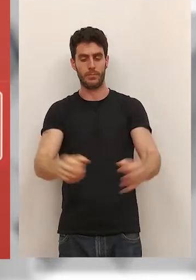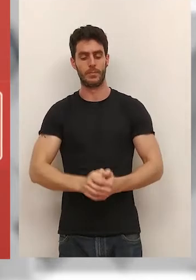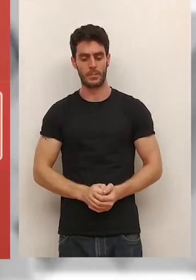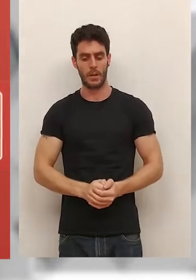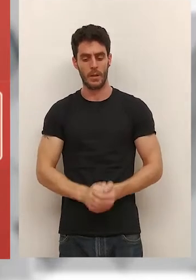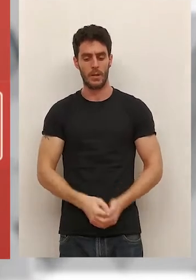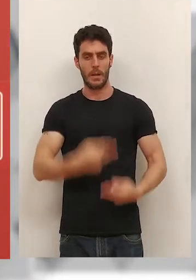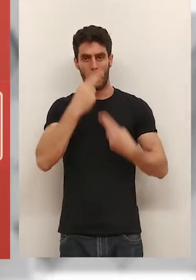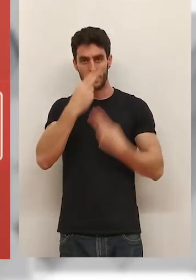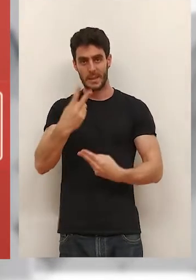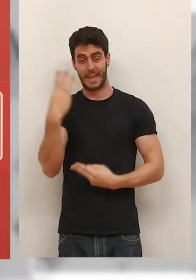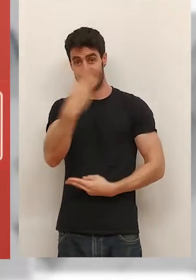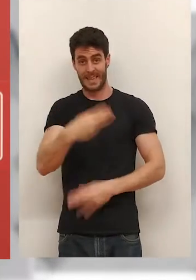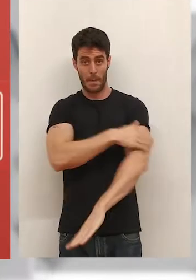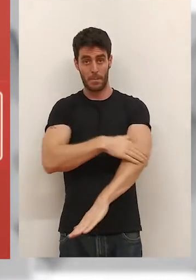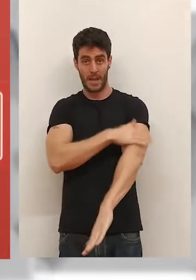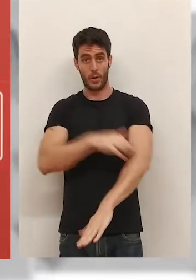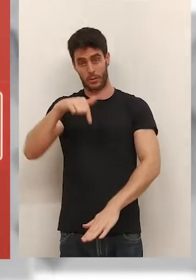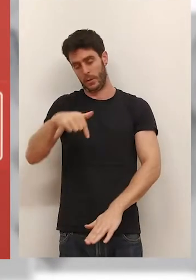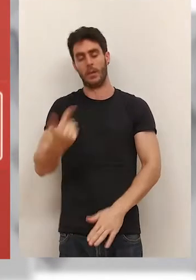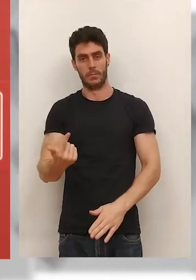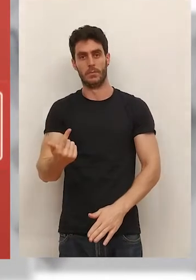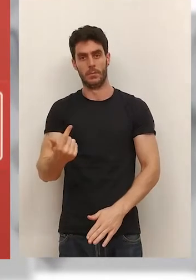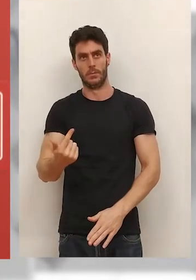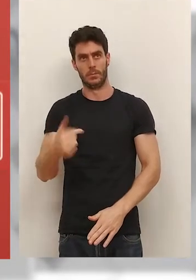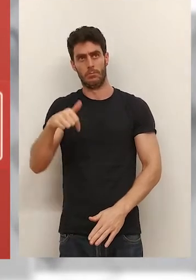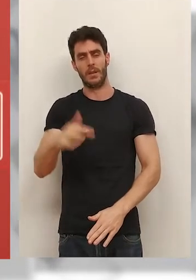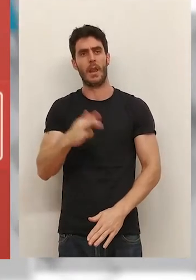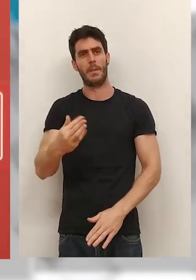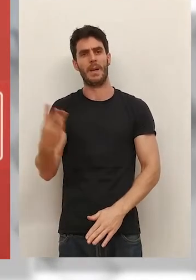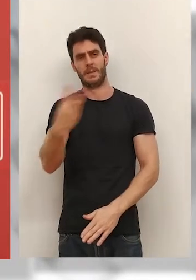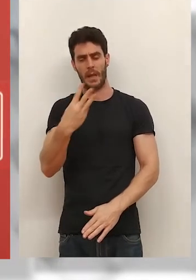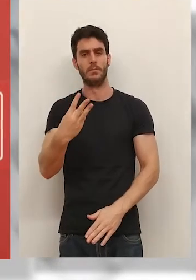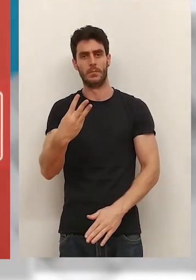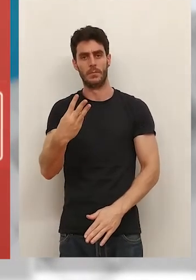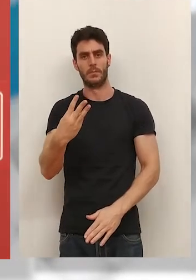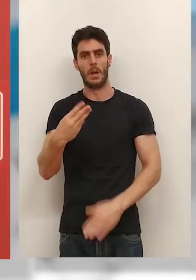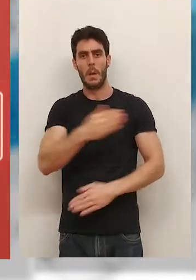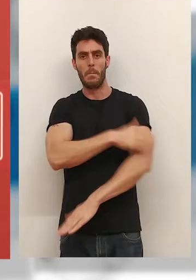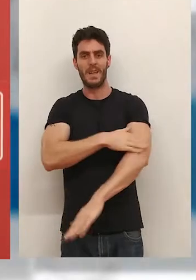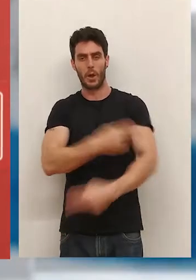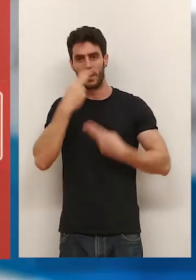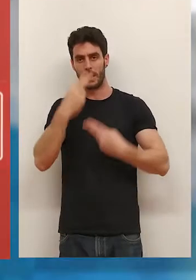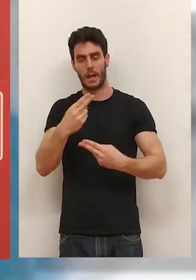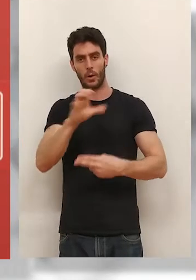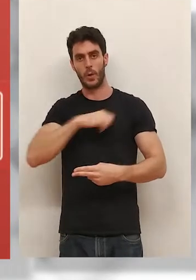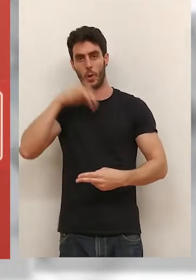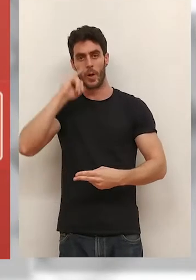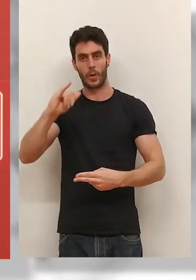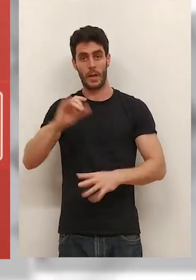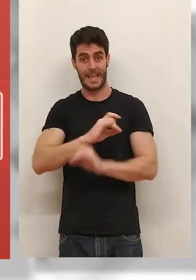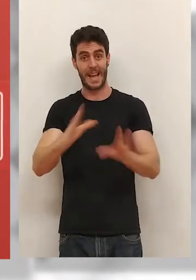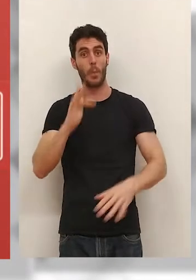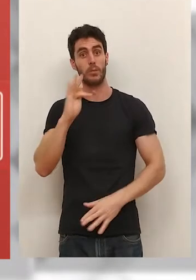visitado tres ministros contando esta visita en ocho días nuestra comunidad autónoma y como decimos esto siempre es bueno porque da fe